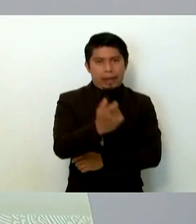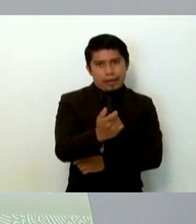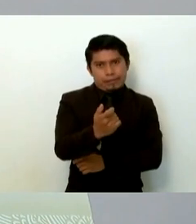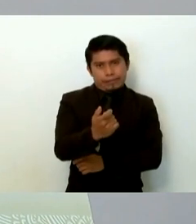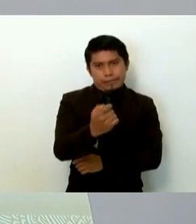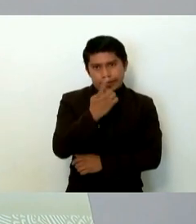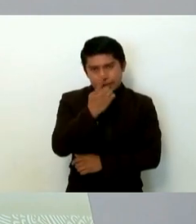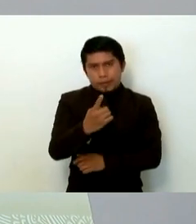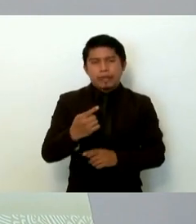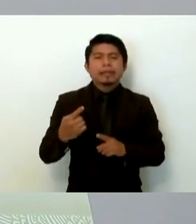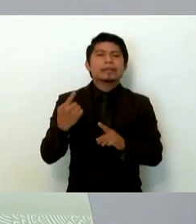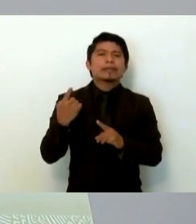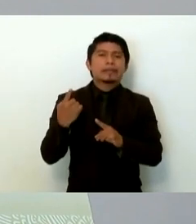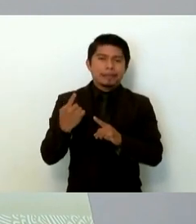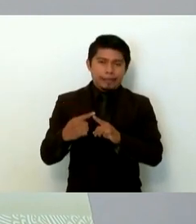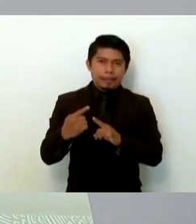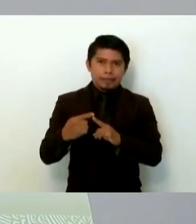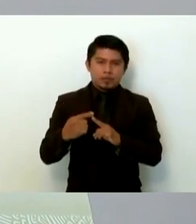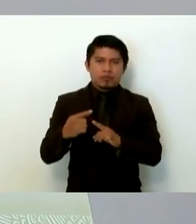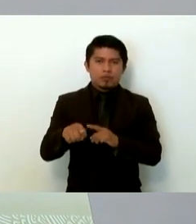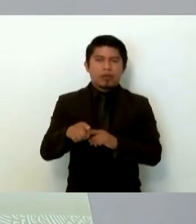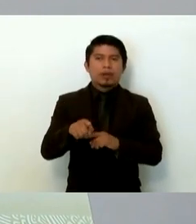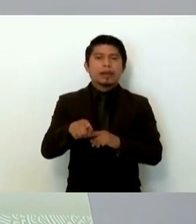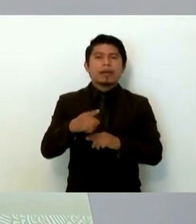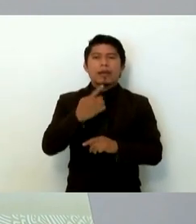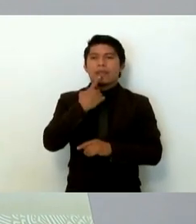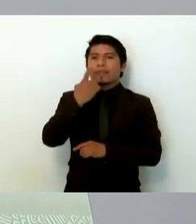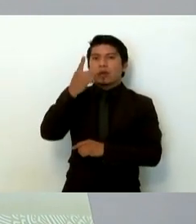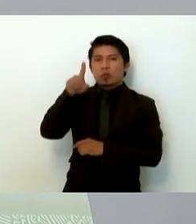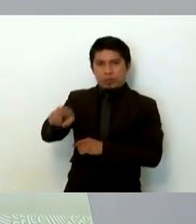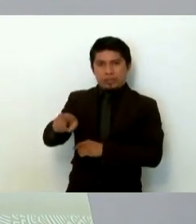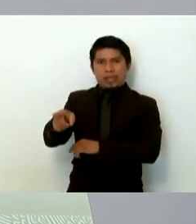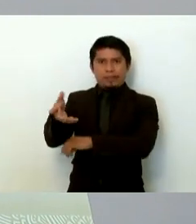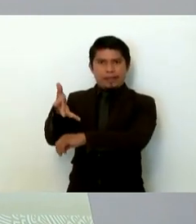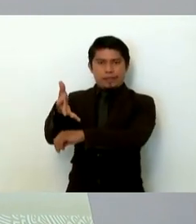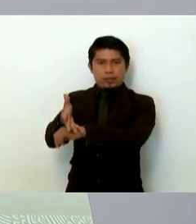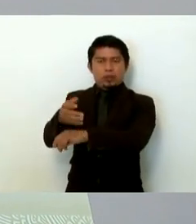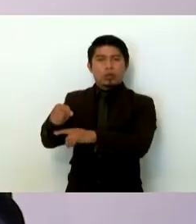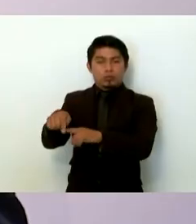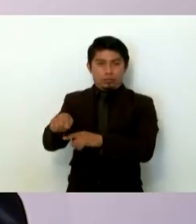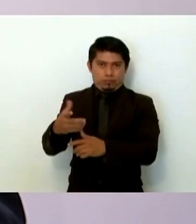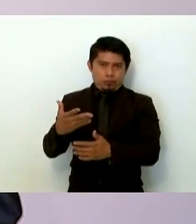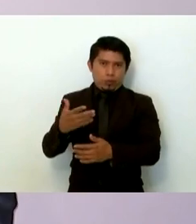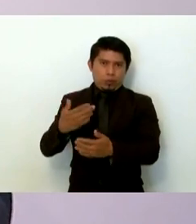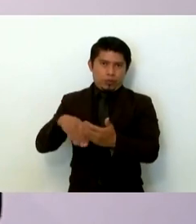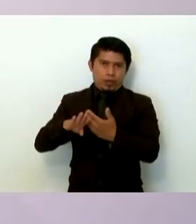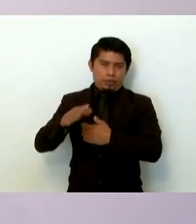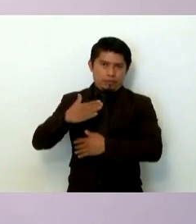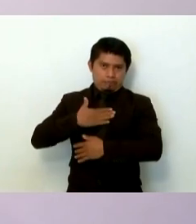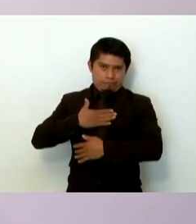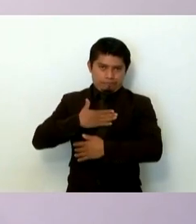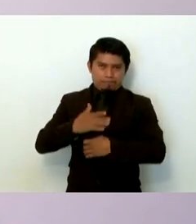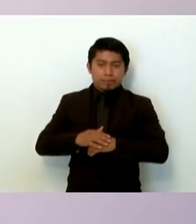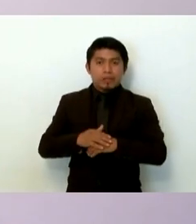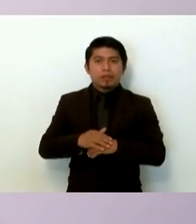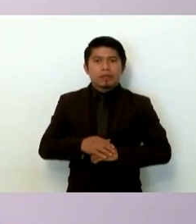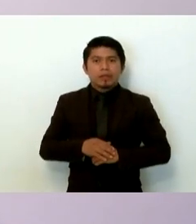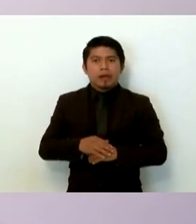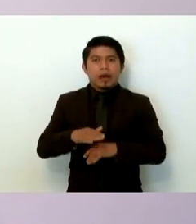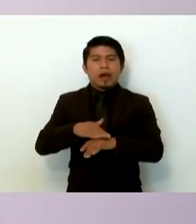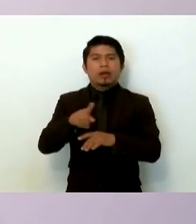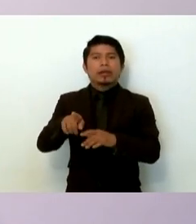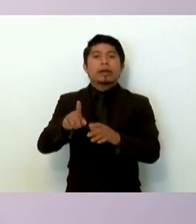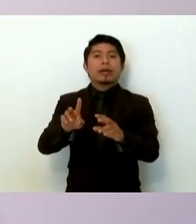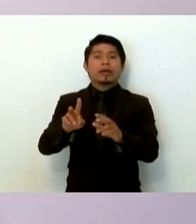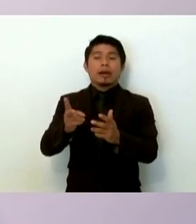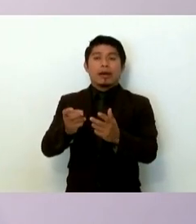Y quienes fueron, quienes presentaron una denuncia penal contra un servidor respecto a una